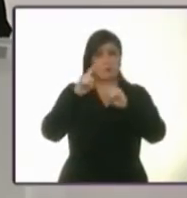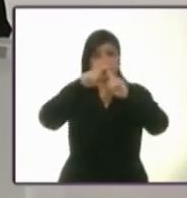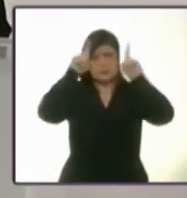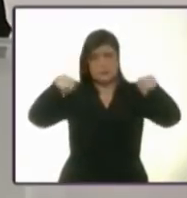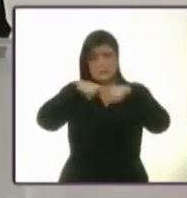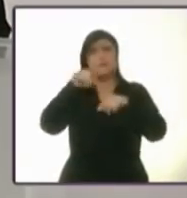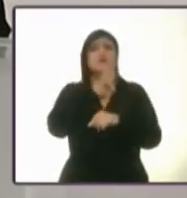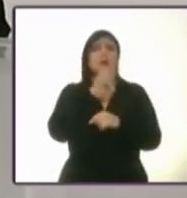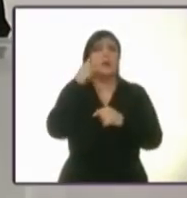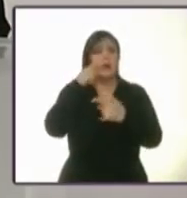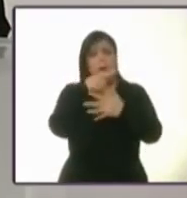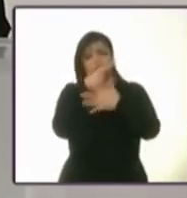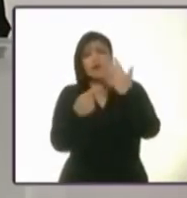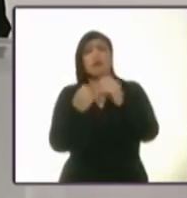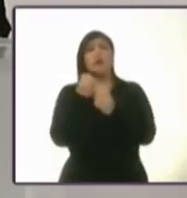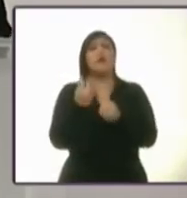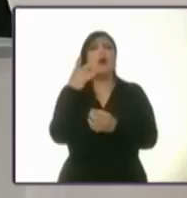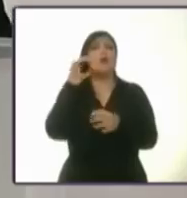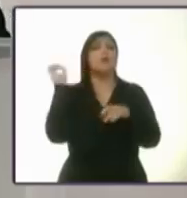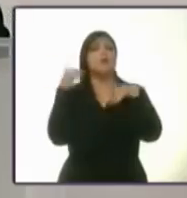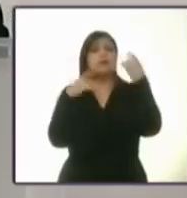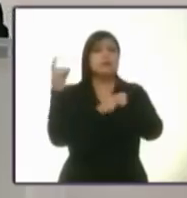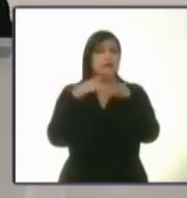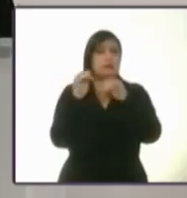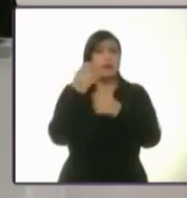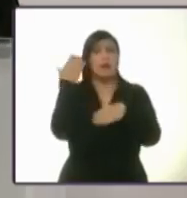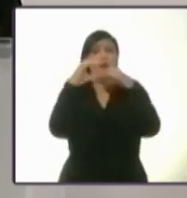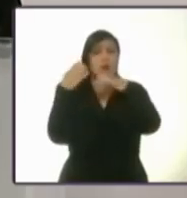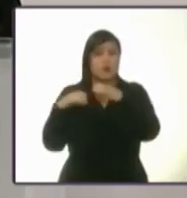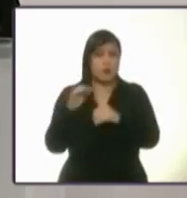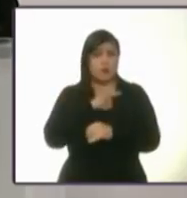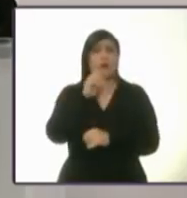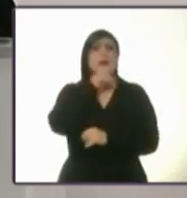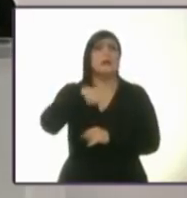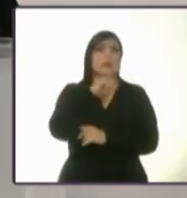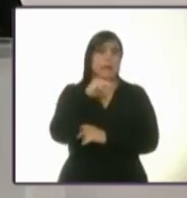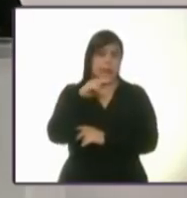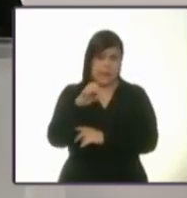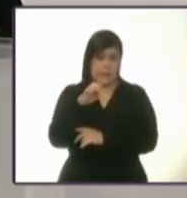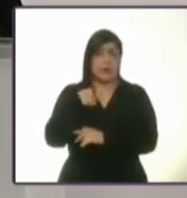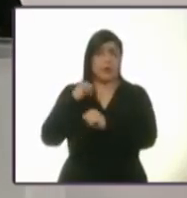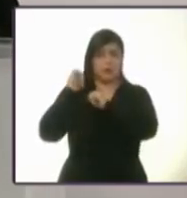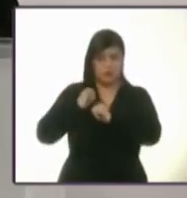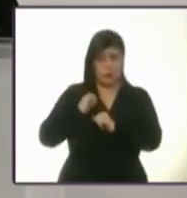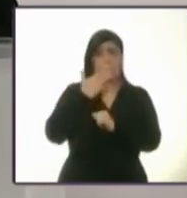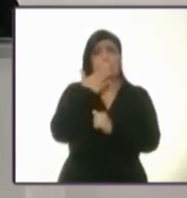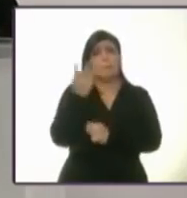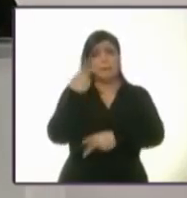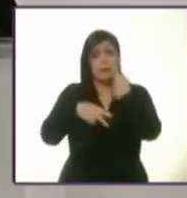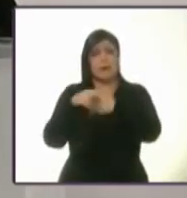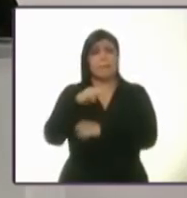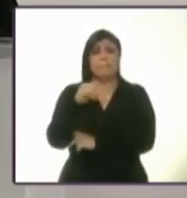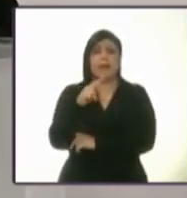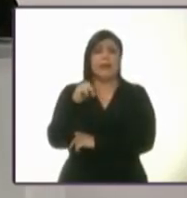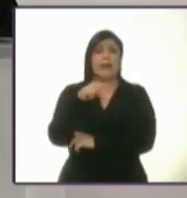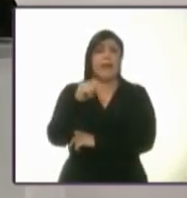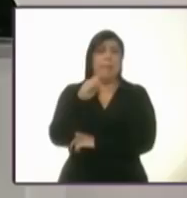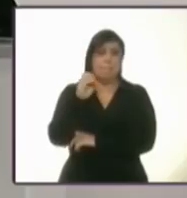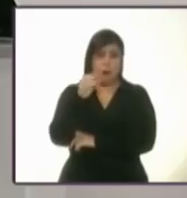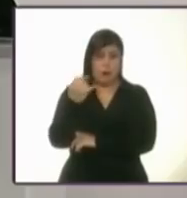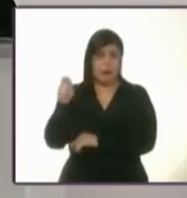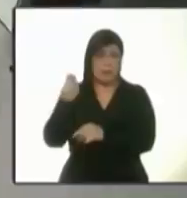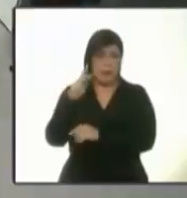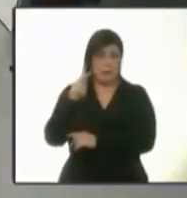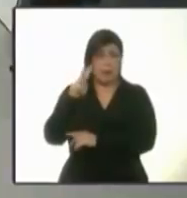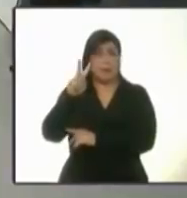de comentarios que se van sumando. A nombre del Instituto Electoral de la Ciudad de México, damos la bienvenida a Mariana Boy, del Partido